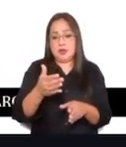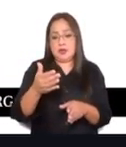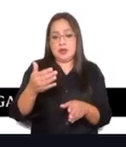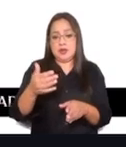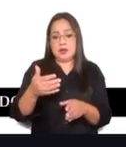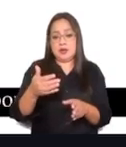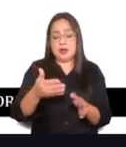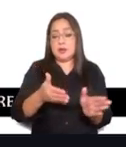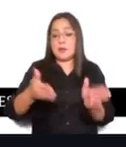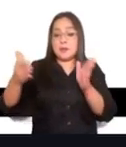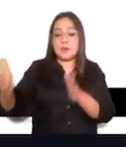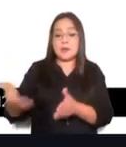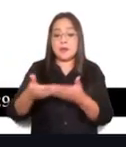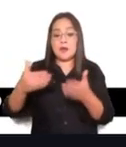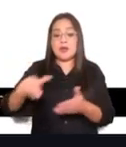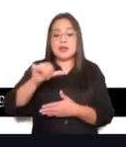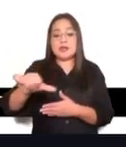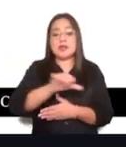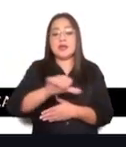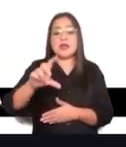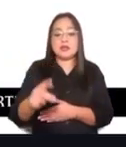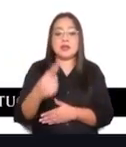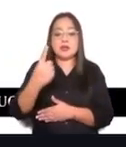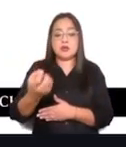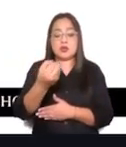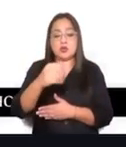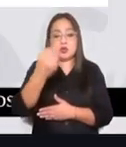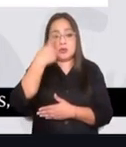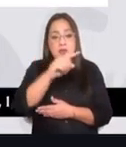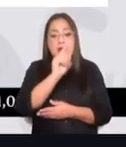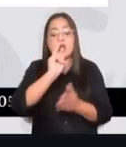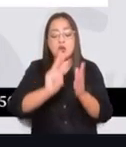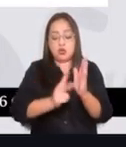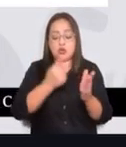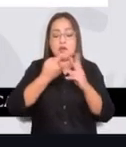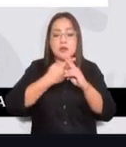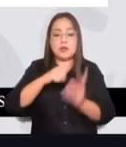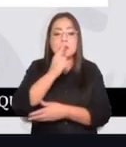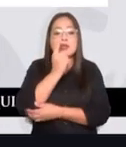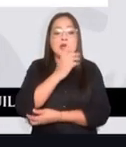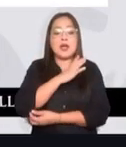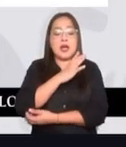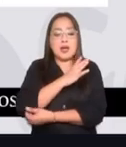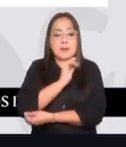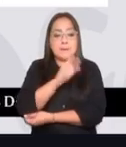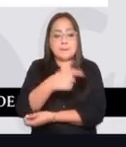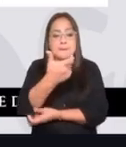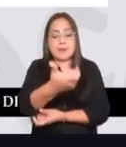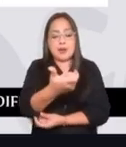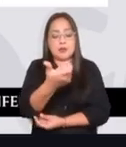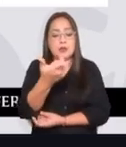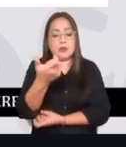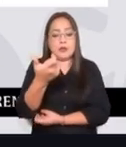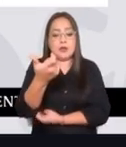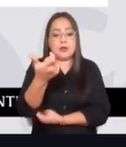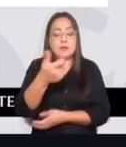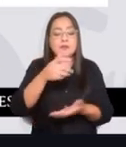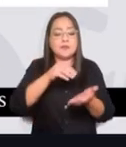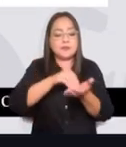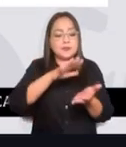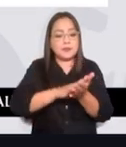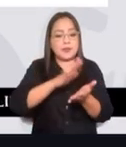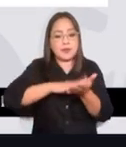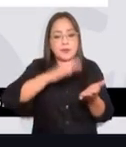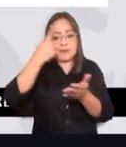estar abierto del 16 al 31 de octubre, ya para iniciar el proceso de pagos. El registro de documentos de comercialización